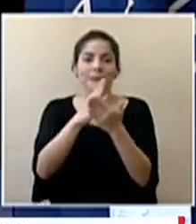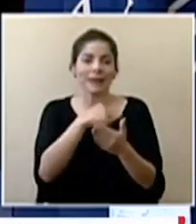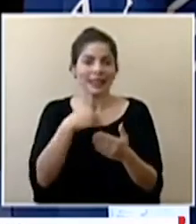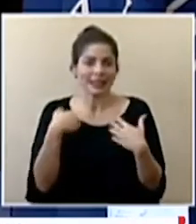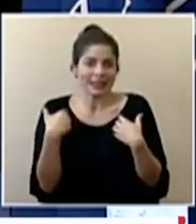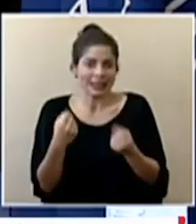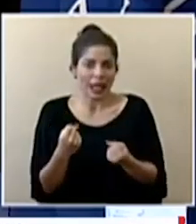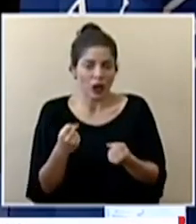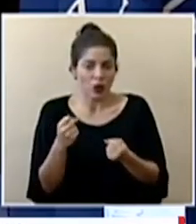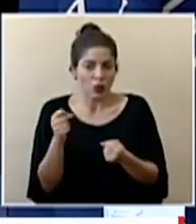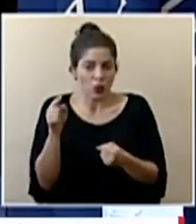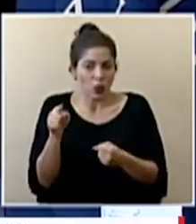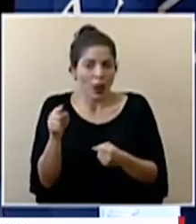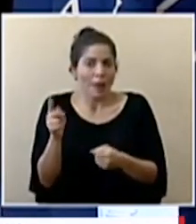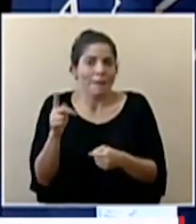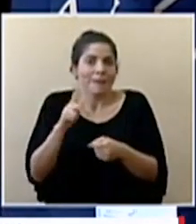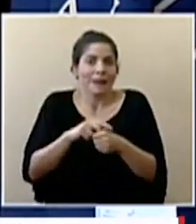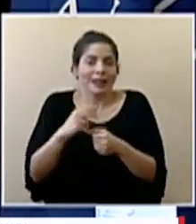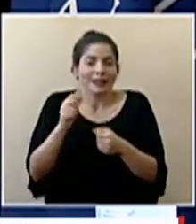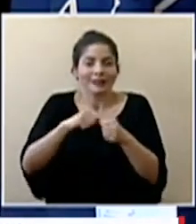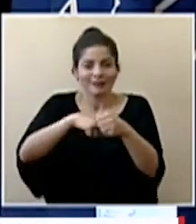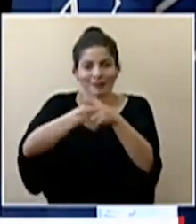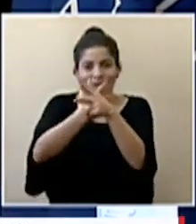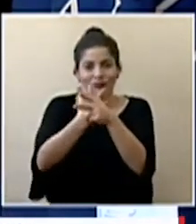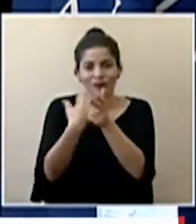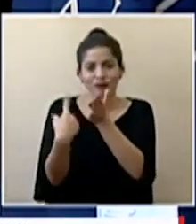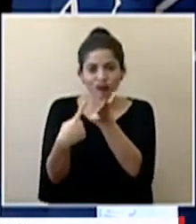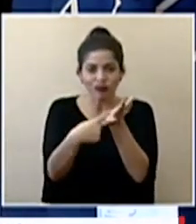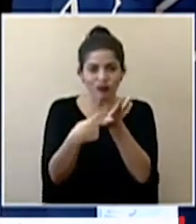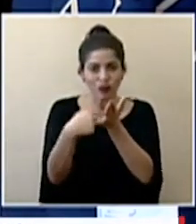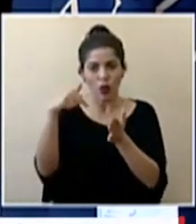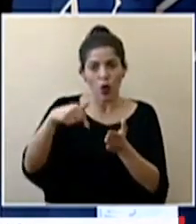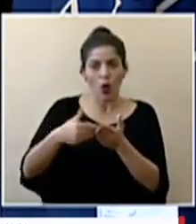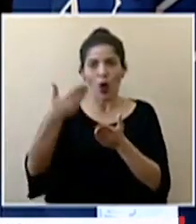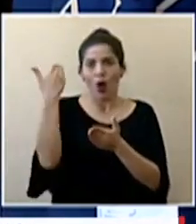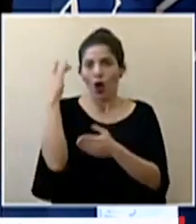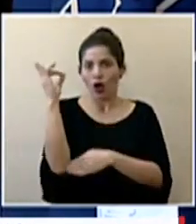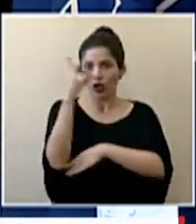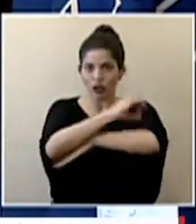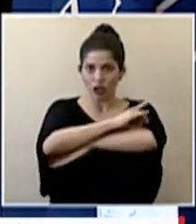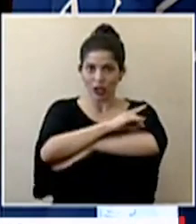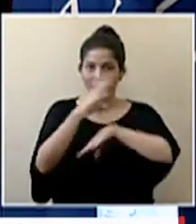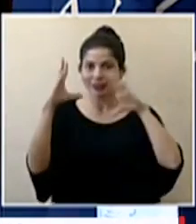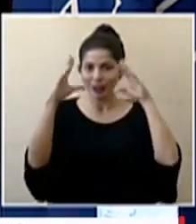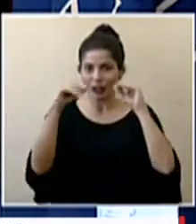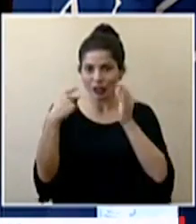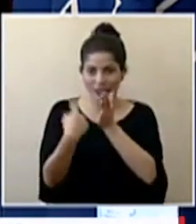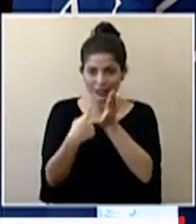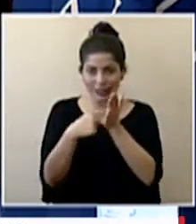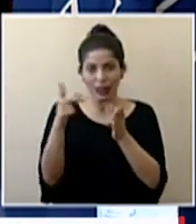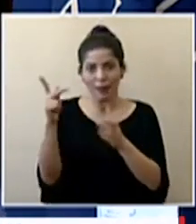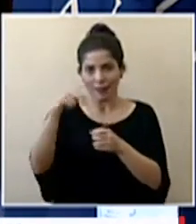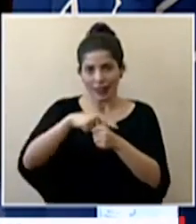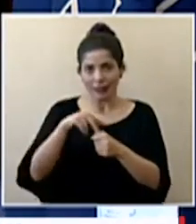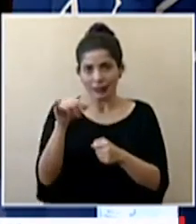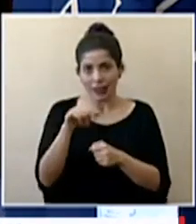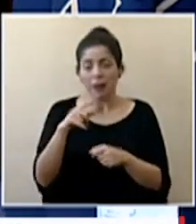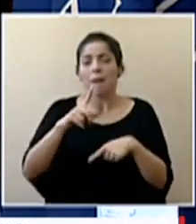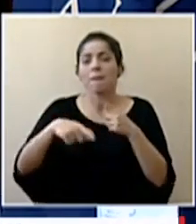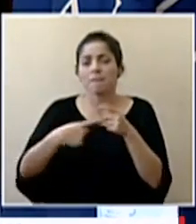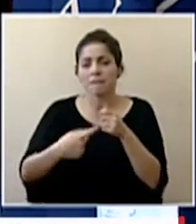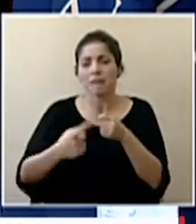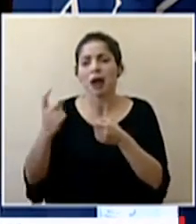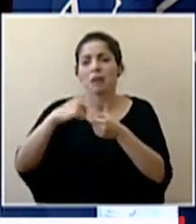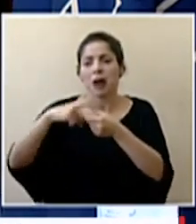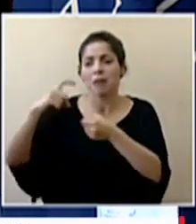partícipe en la teleconferencia que tuvimos hoy hace ocho en la noche y bueno se van a ir sumando